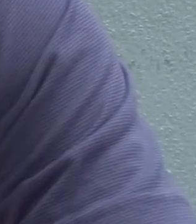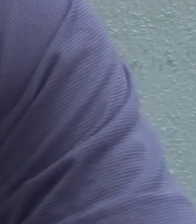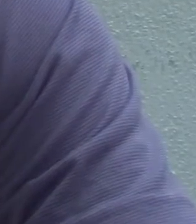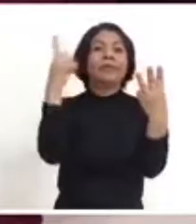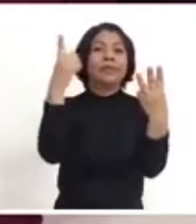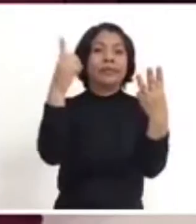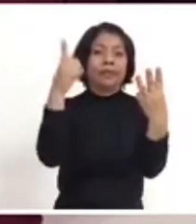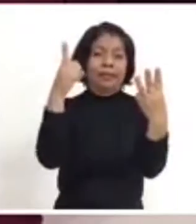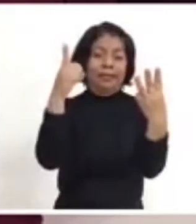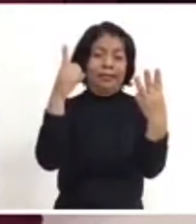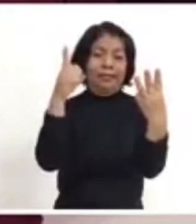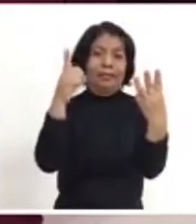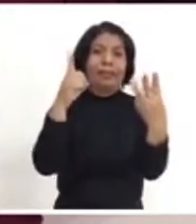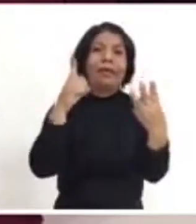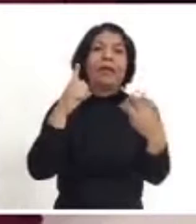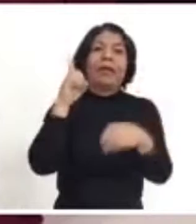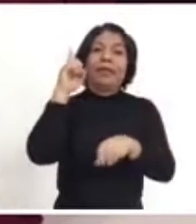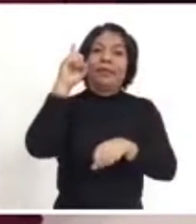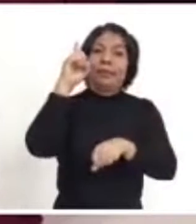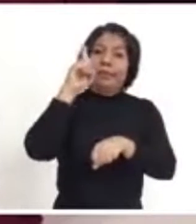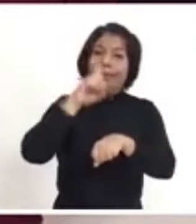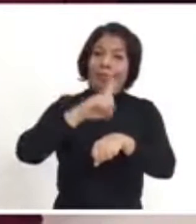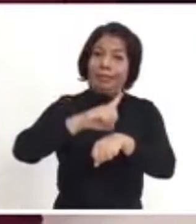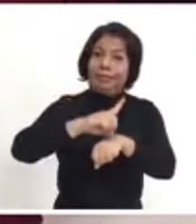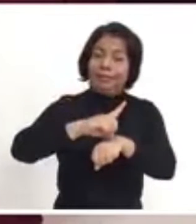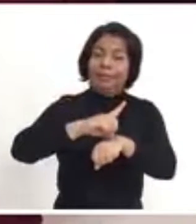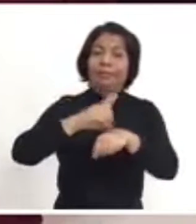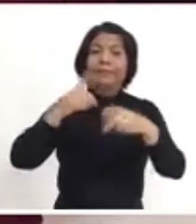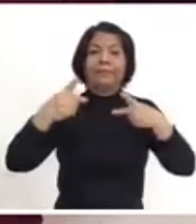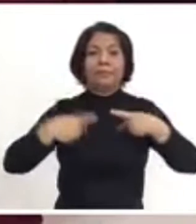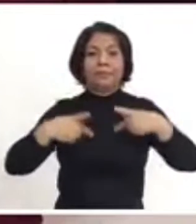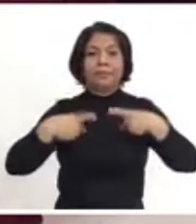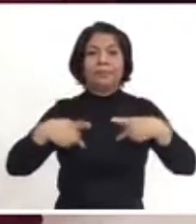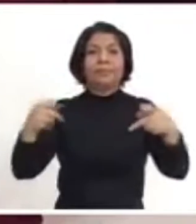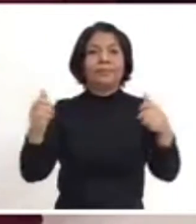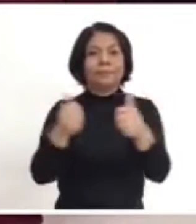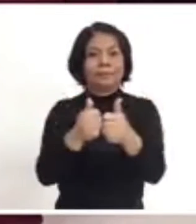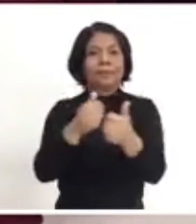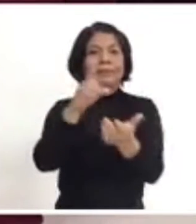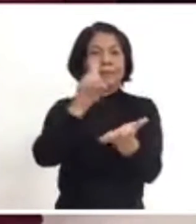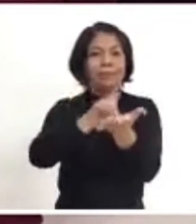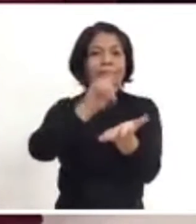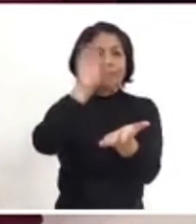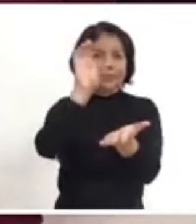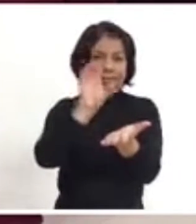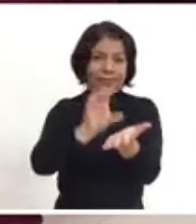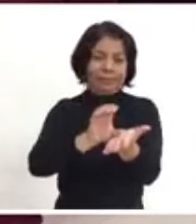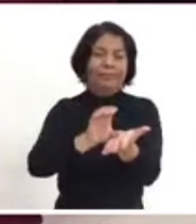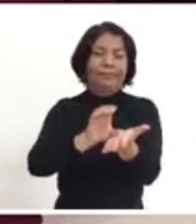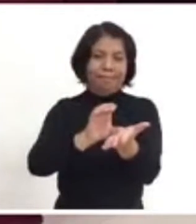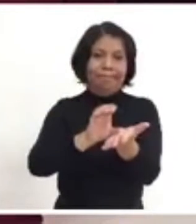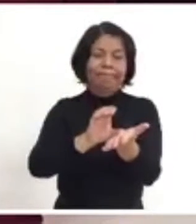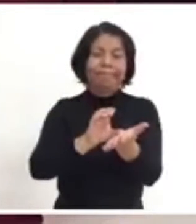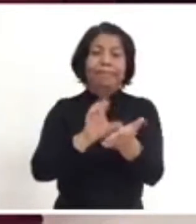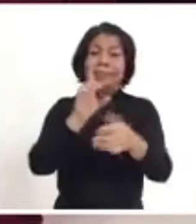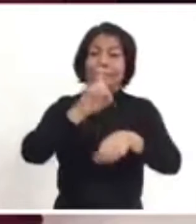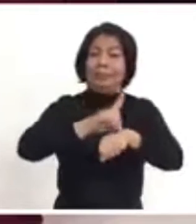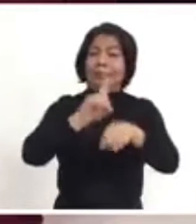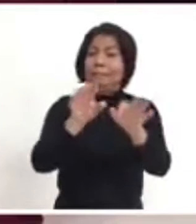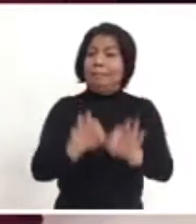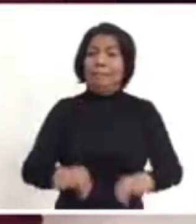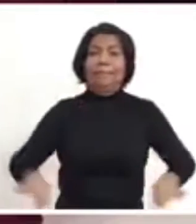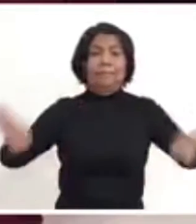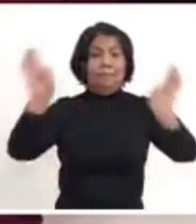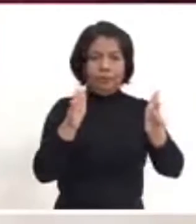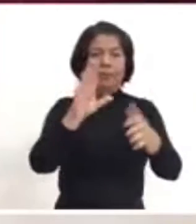Juárez. Fue en una sesión de Cabildo donde se le otorgó licencia, por cierto la última, porque los concejales tienen hasta tres oportunidades de separarse del cargo hasta